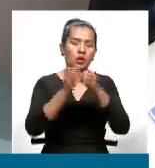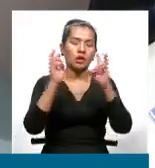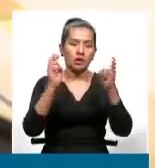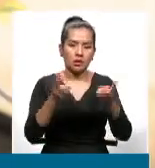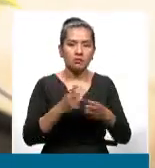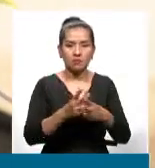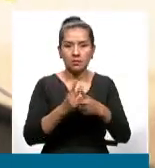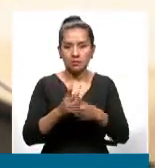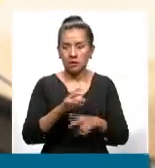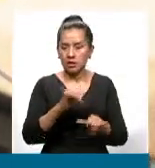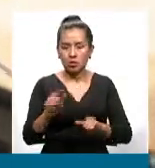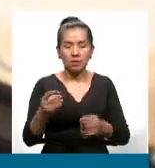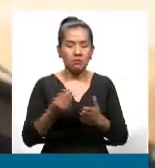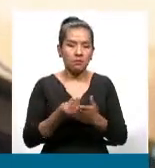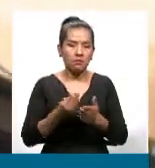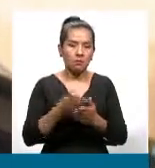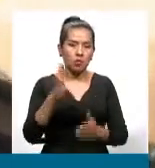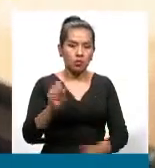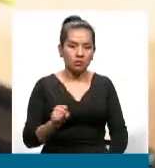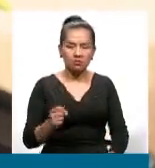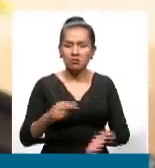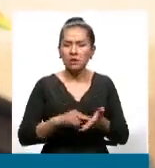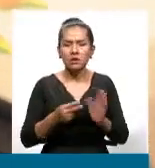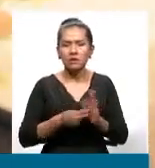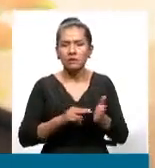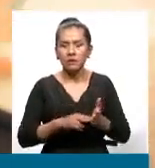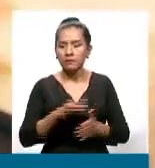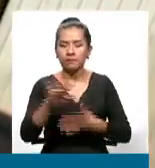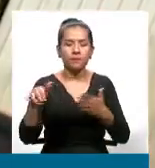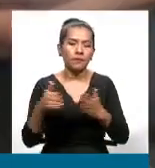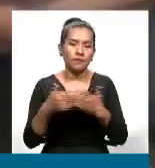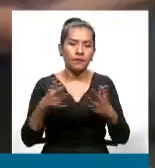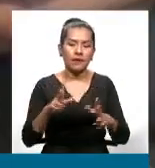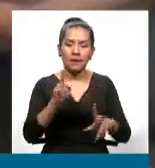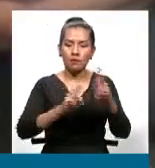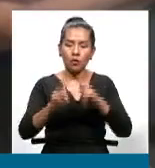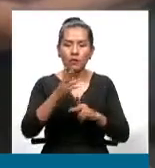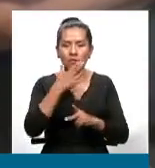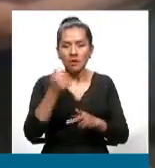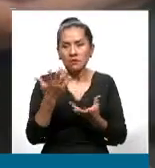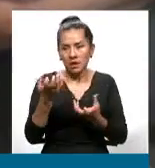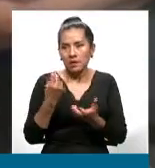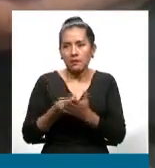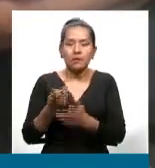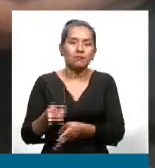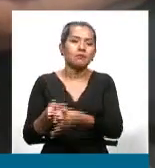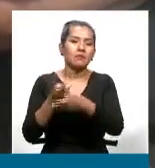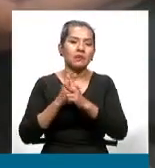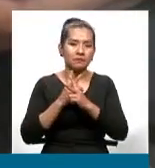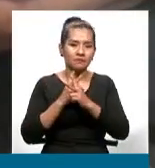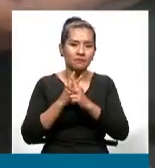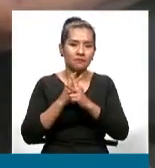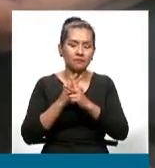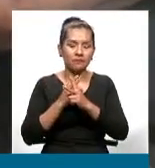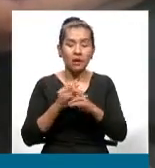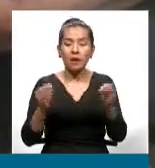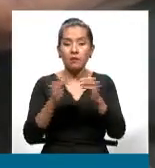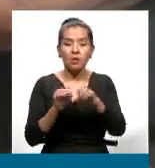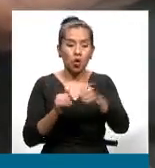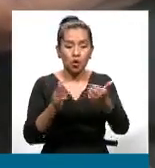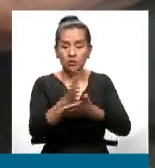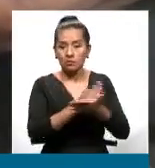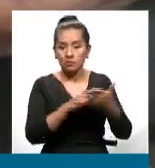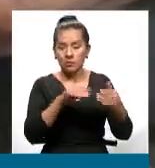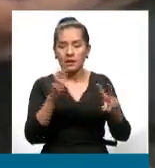es en bolivianos. ¿Qué quiere decir eso? Que la población prefiere prestarse en boliviano. Por otro lado, en términos de